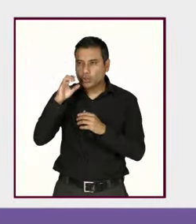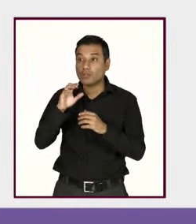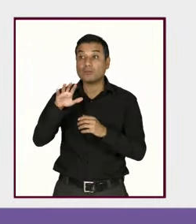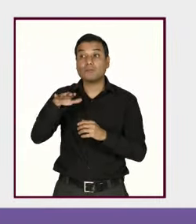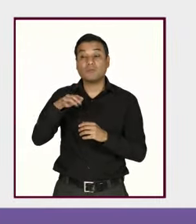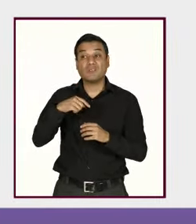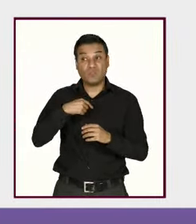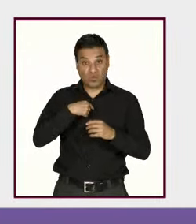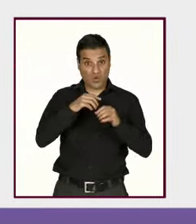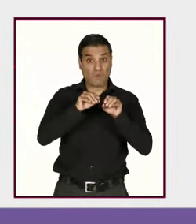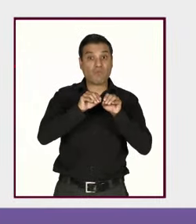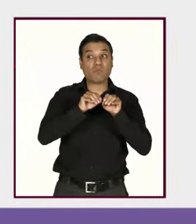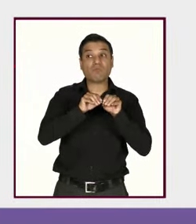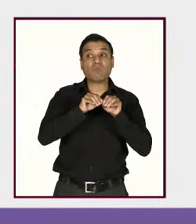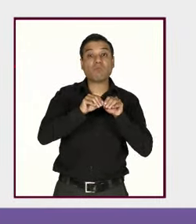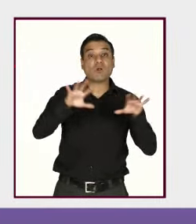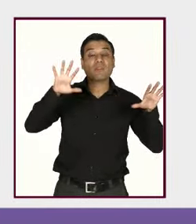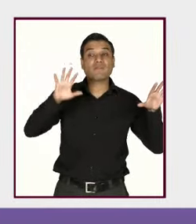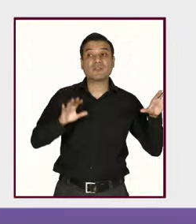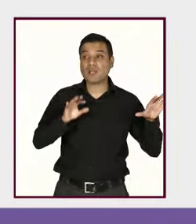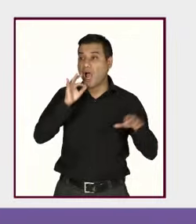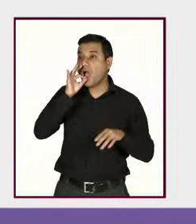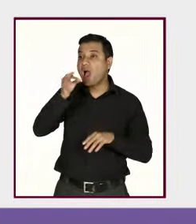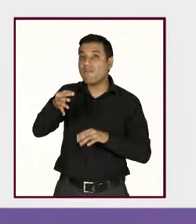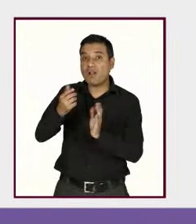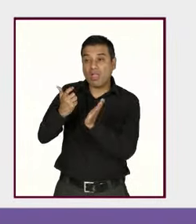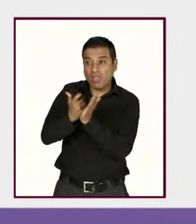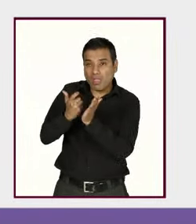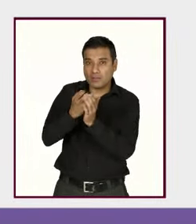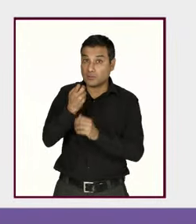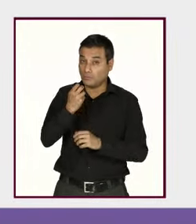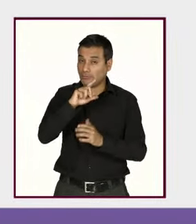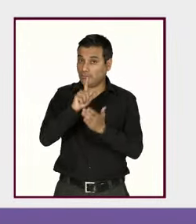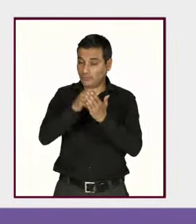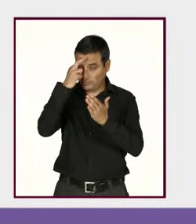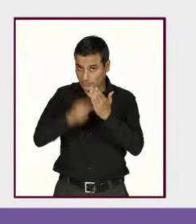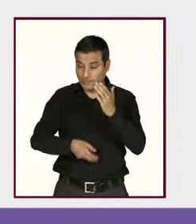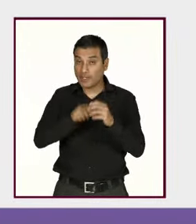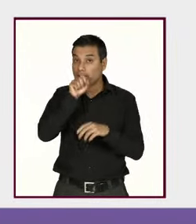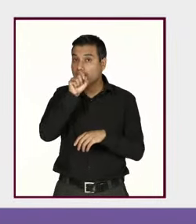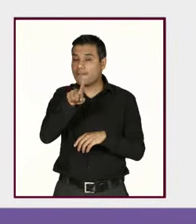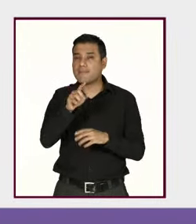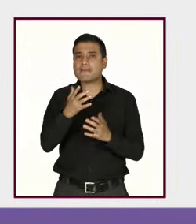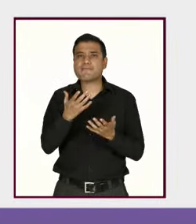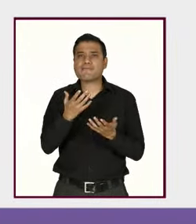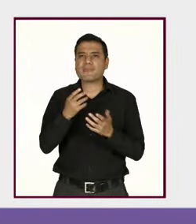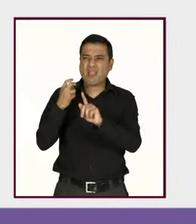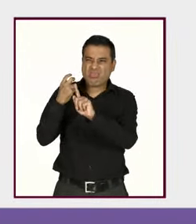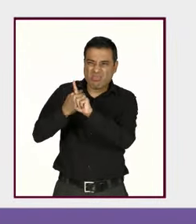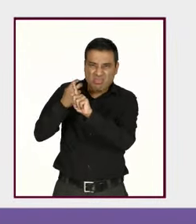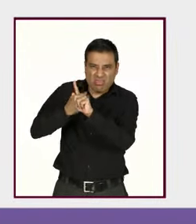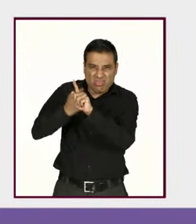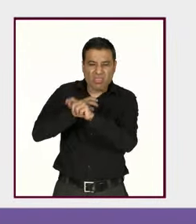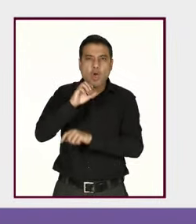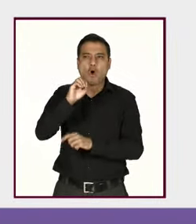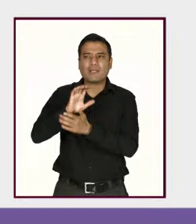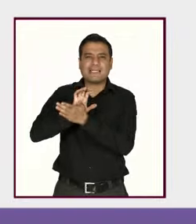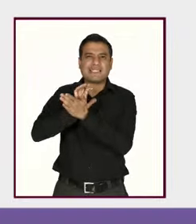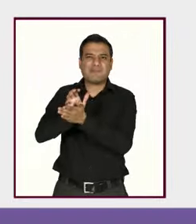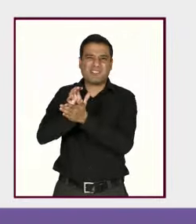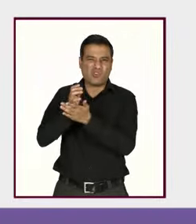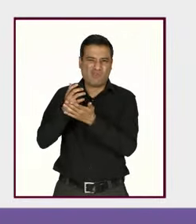voy a difundir, ya constituye violencia digital, así como las críticas y toda clase de discriminación que, como bien comentaba Anabel,